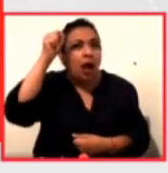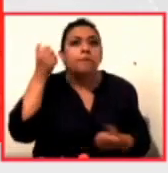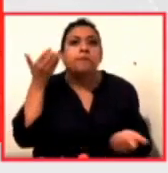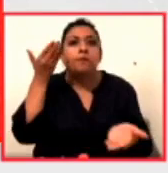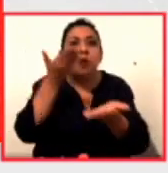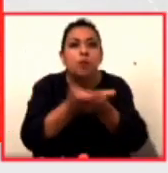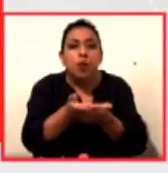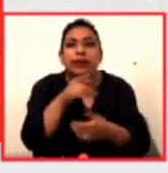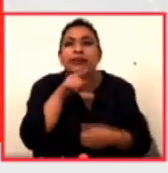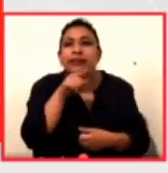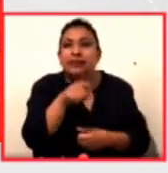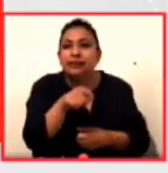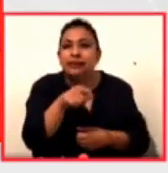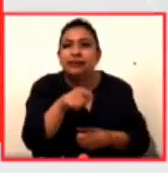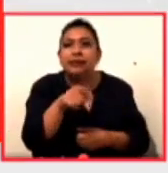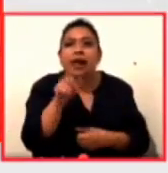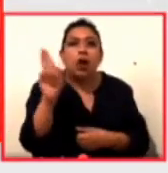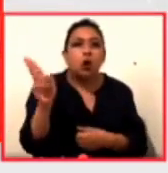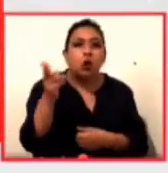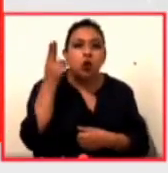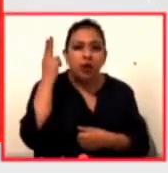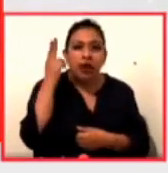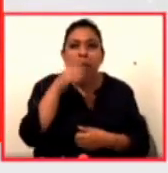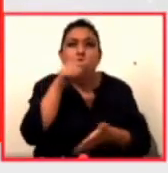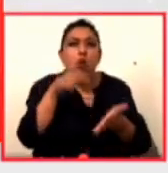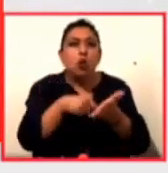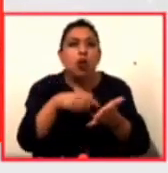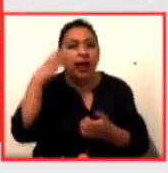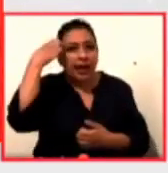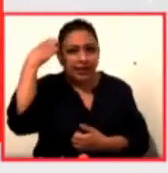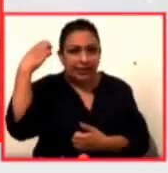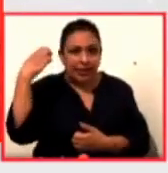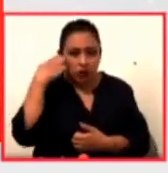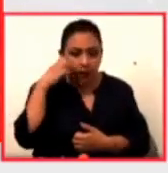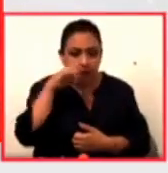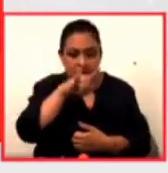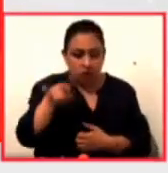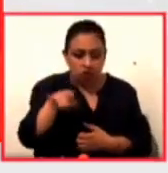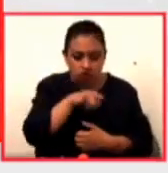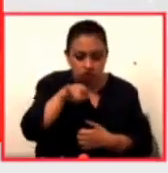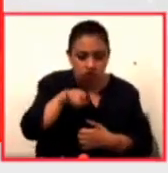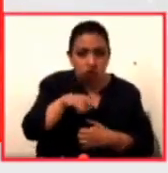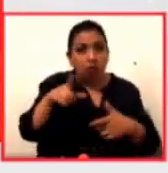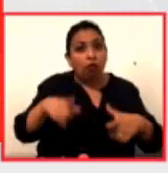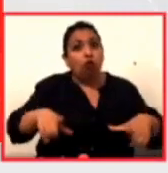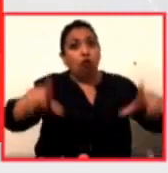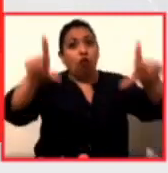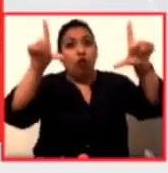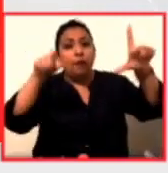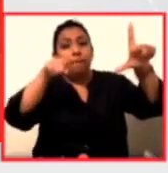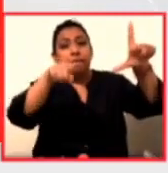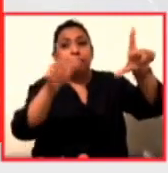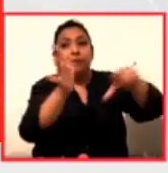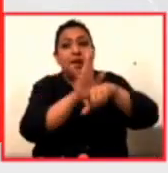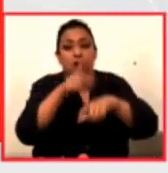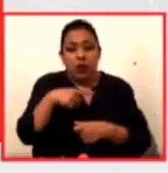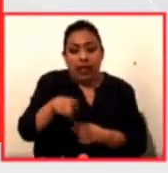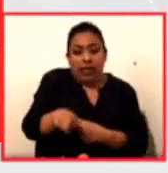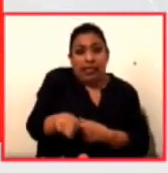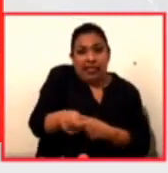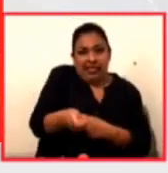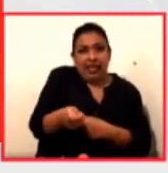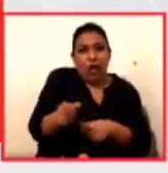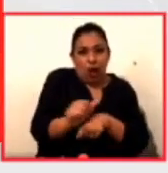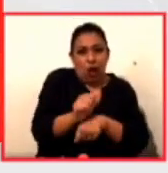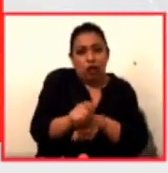hizo en la UNAM, en los estacionamientos. Se proyectaba la película y desde radio, pues tienen también